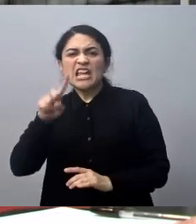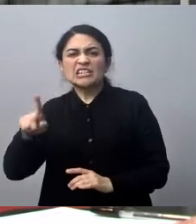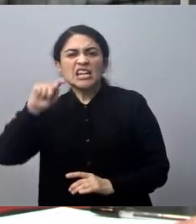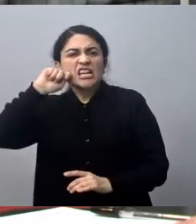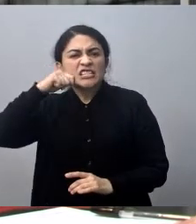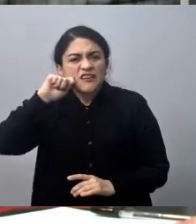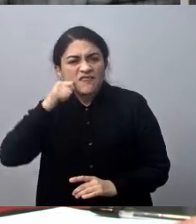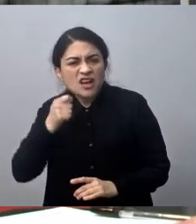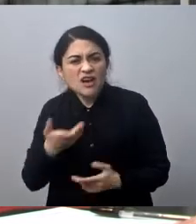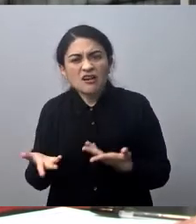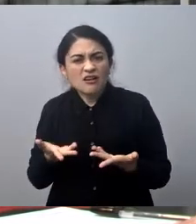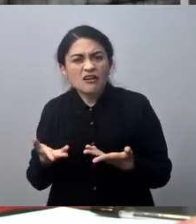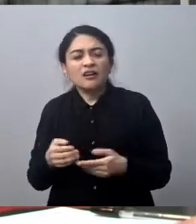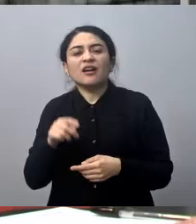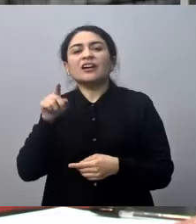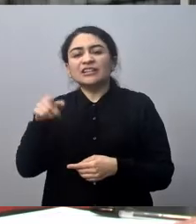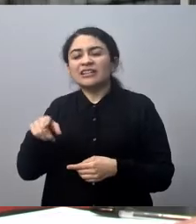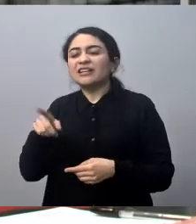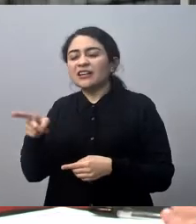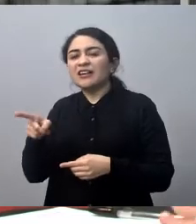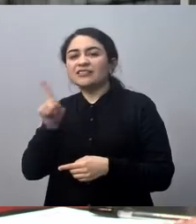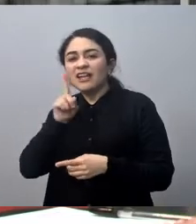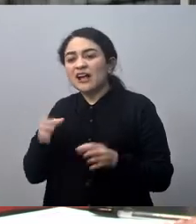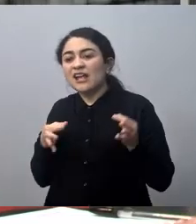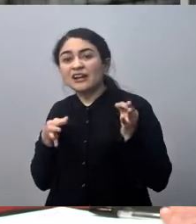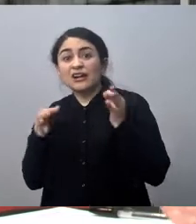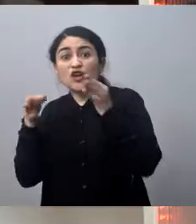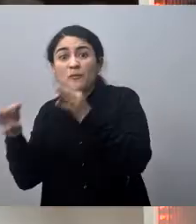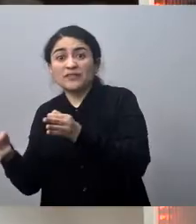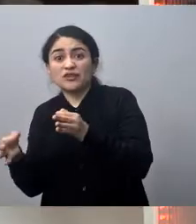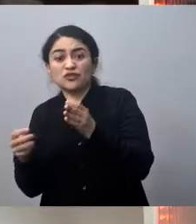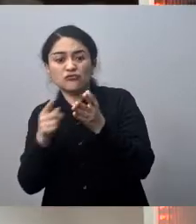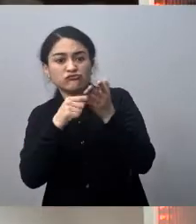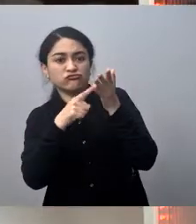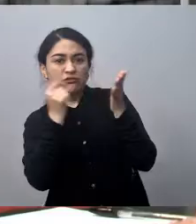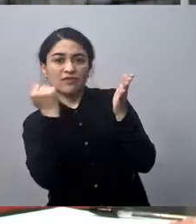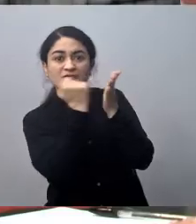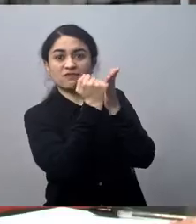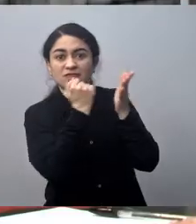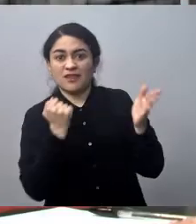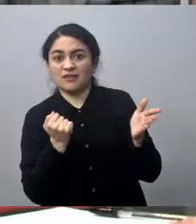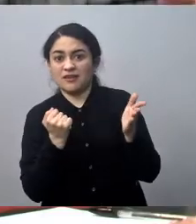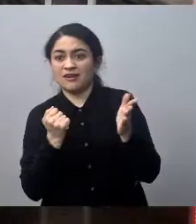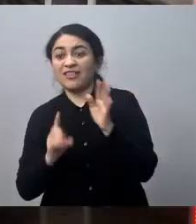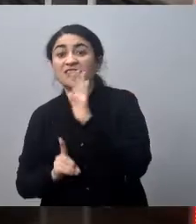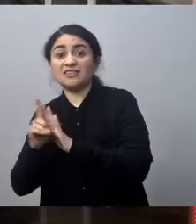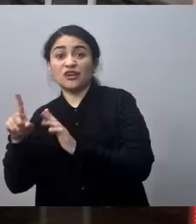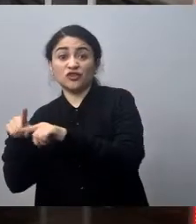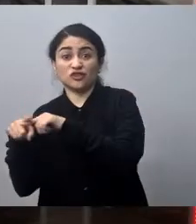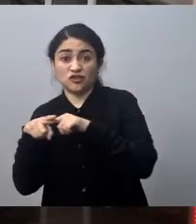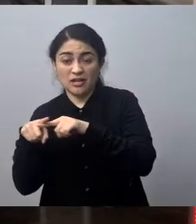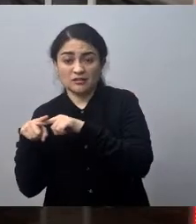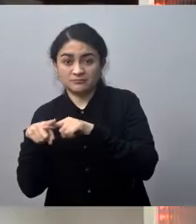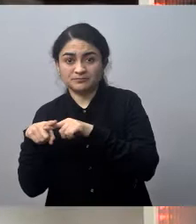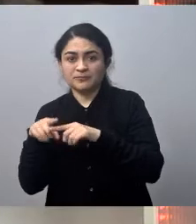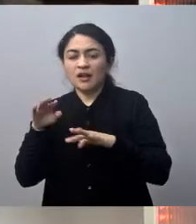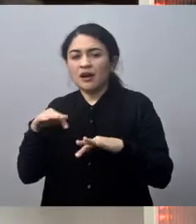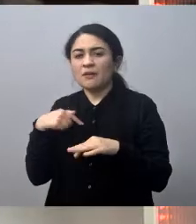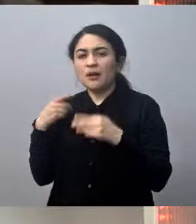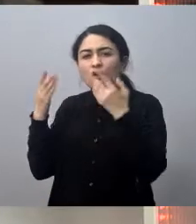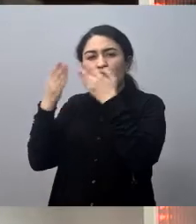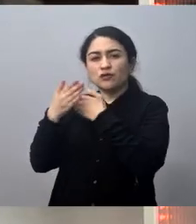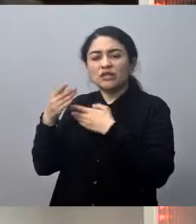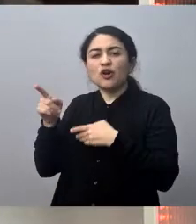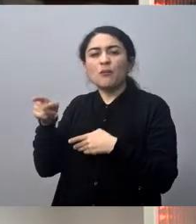lo entienda que tenga recomendación técnica. El desarrollo social de esa cara. Exactamente. Perdón, con el Ministro, ahora me acuerdo bien, me confundí con el Ministro de Obras